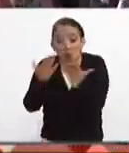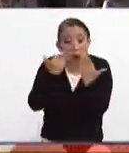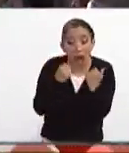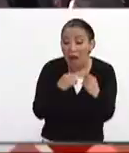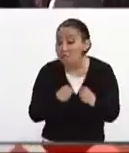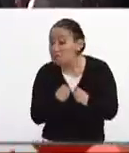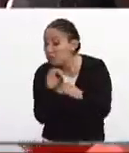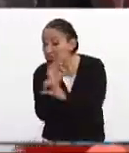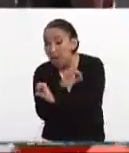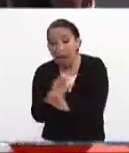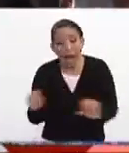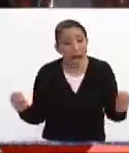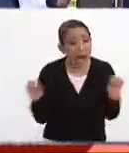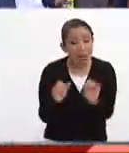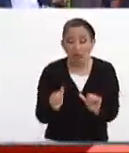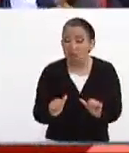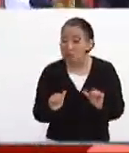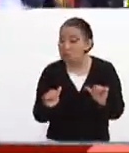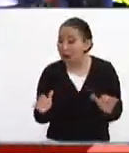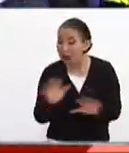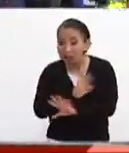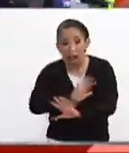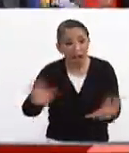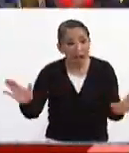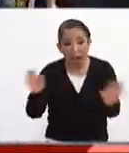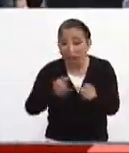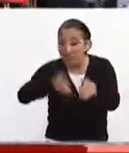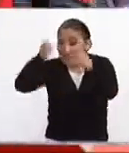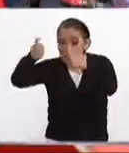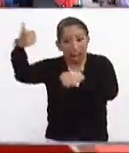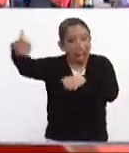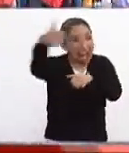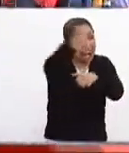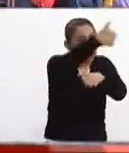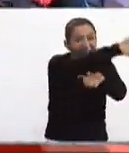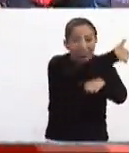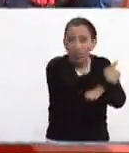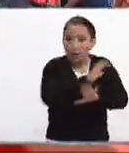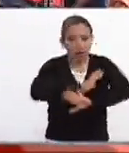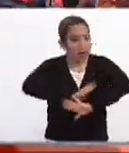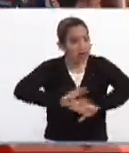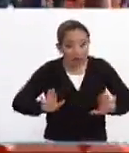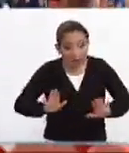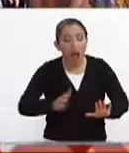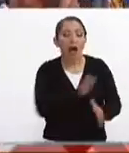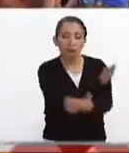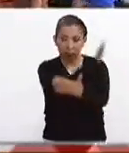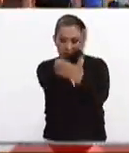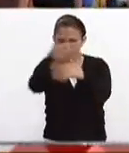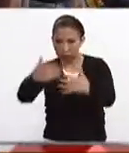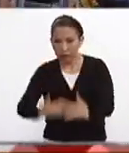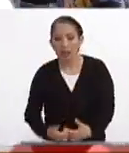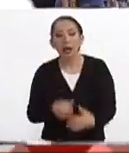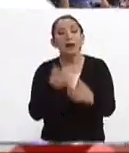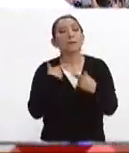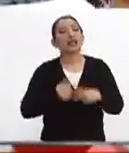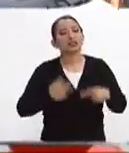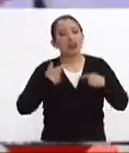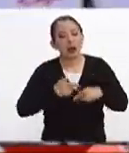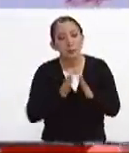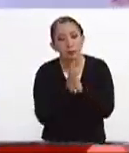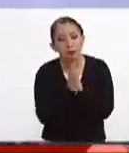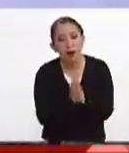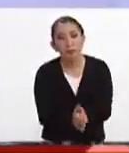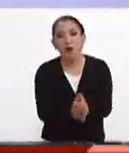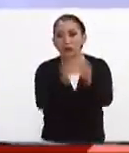posibilidades de que exista vida en todos los edificios que han colapsado entonces pues es muy importante que la gente esté